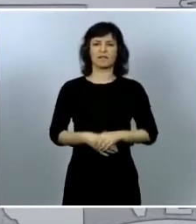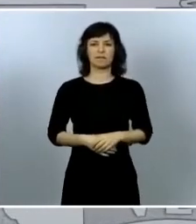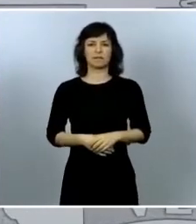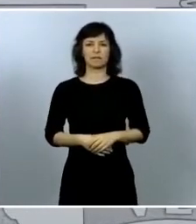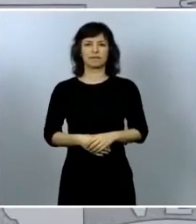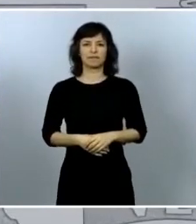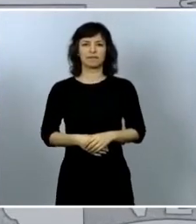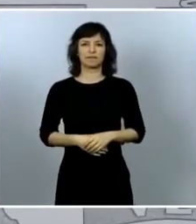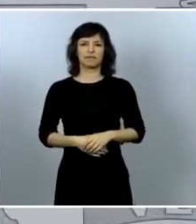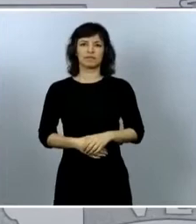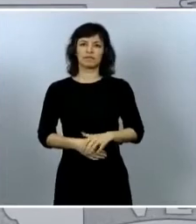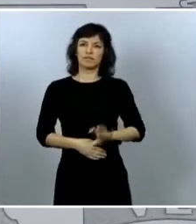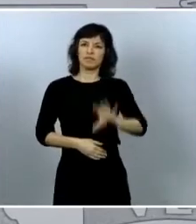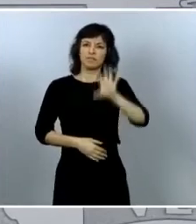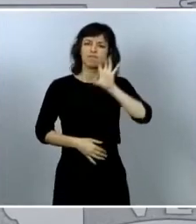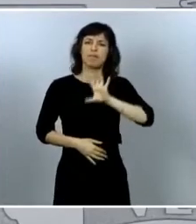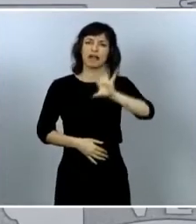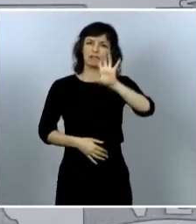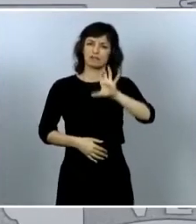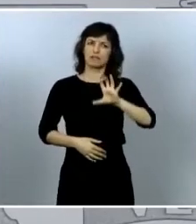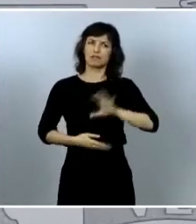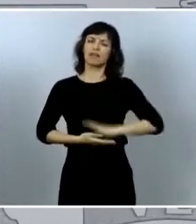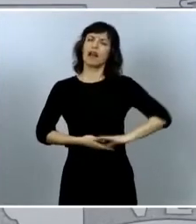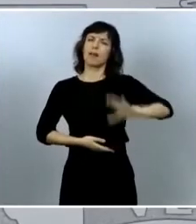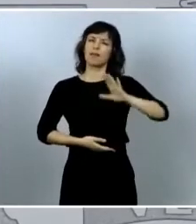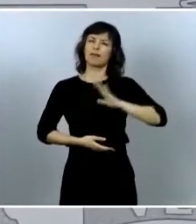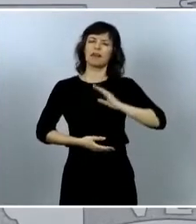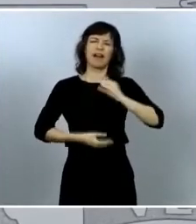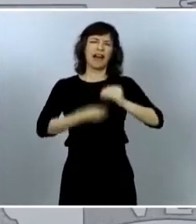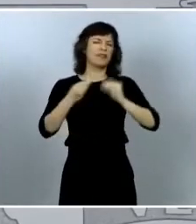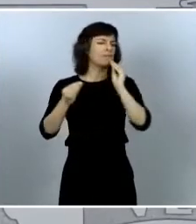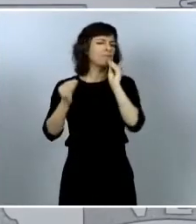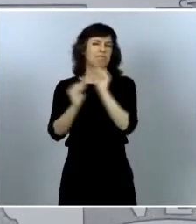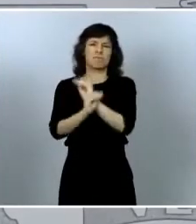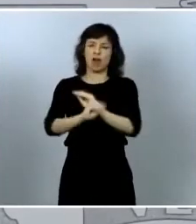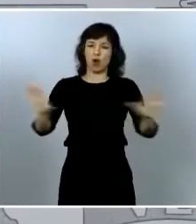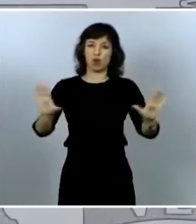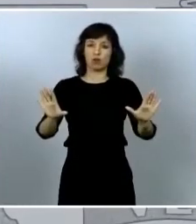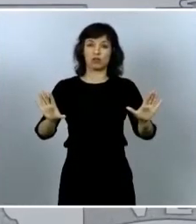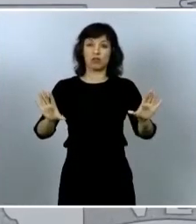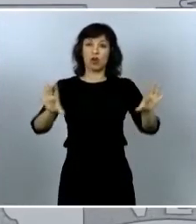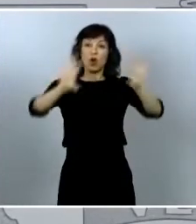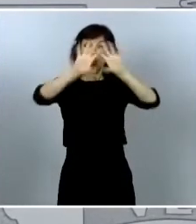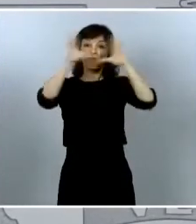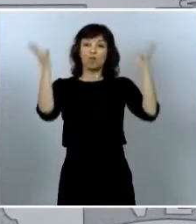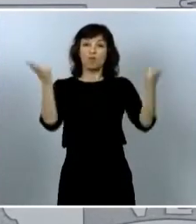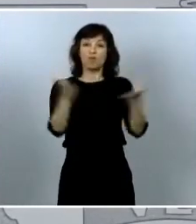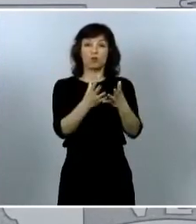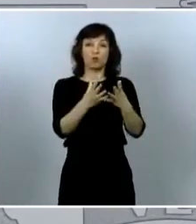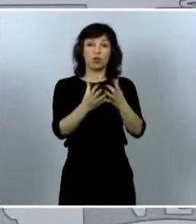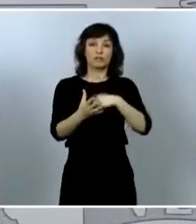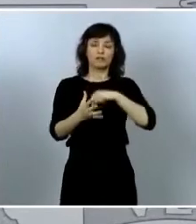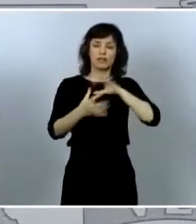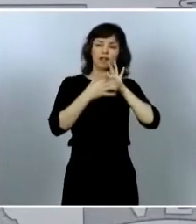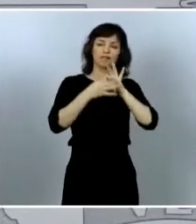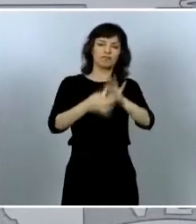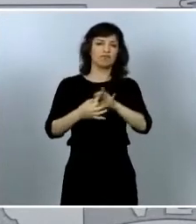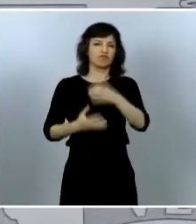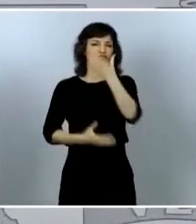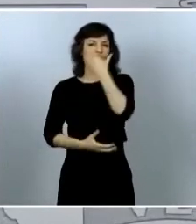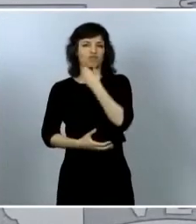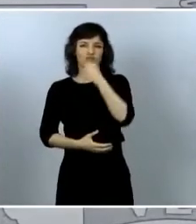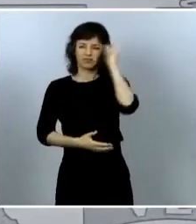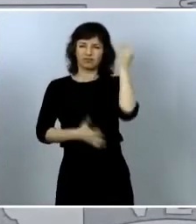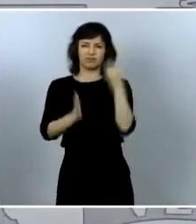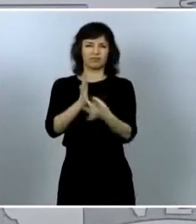con capacidad de hacer lo mejor un país que el mundo entero asocia a la belleza al talento y a la alegría del bienestar un